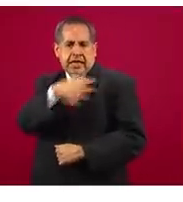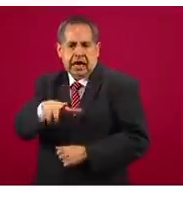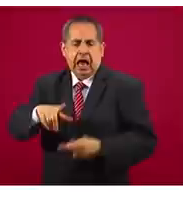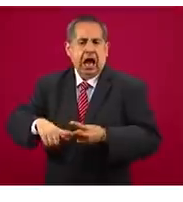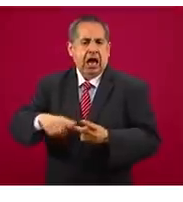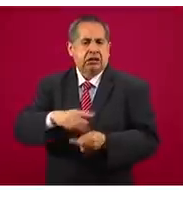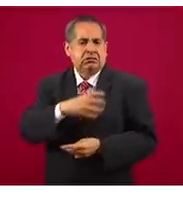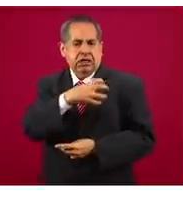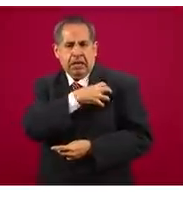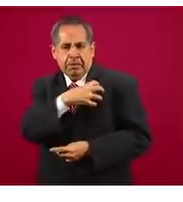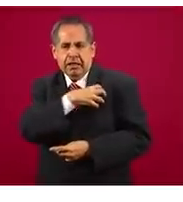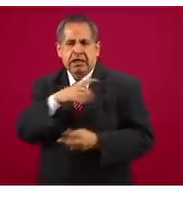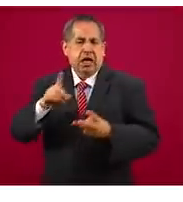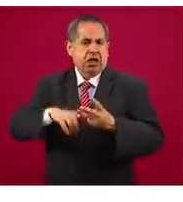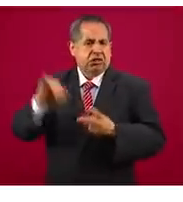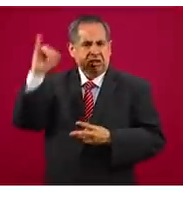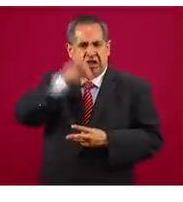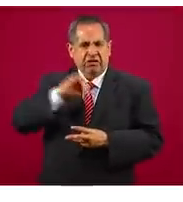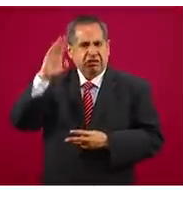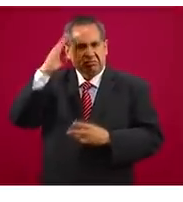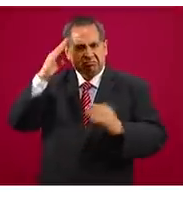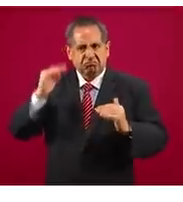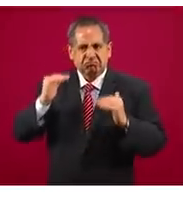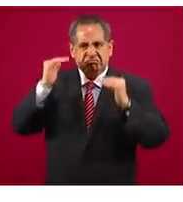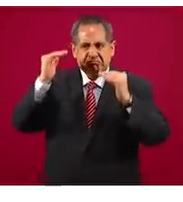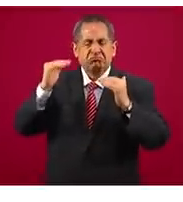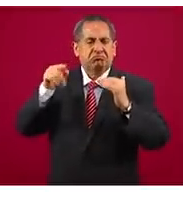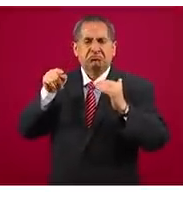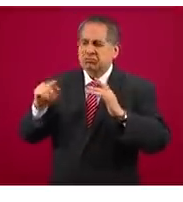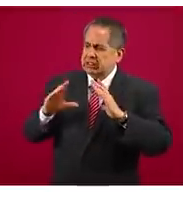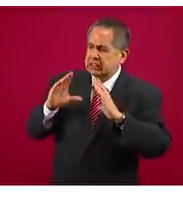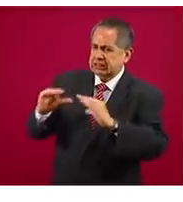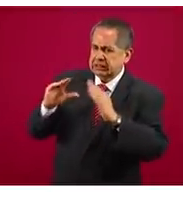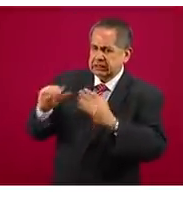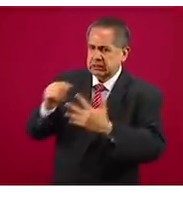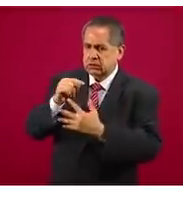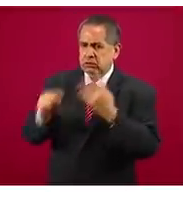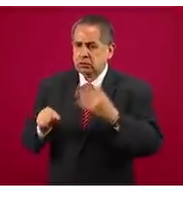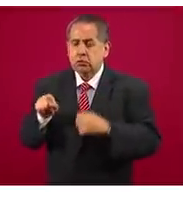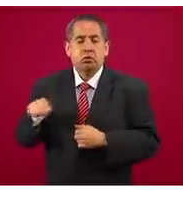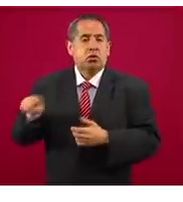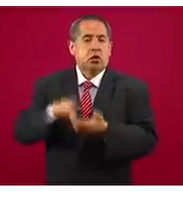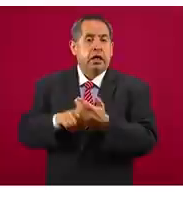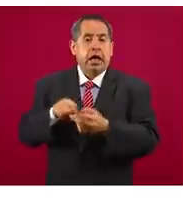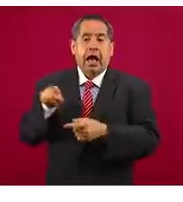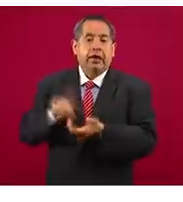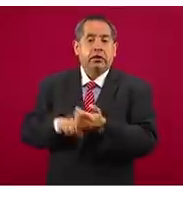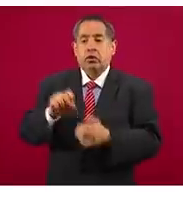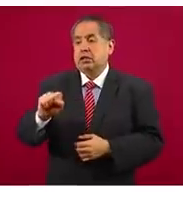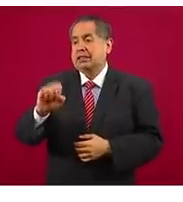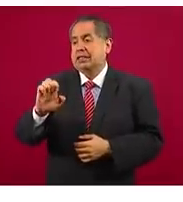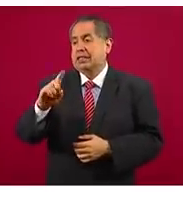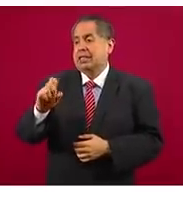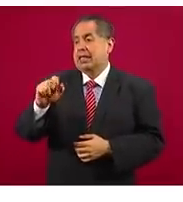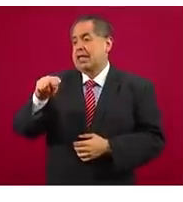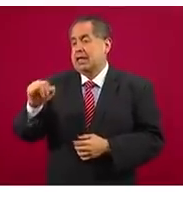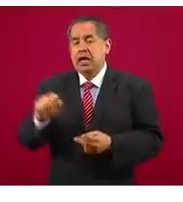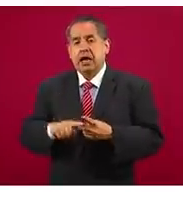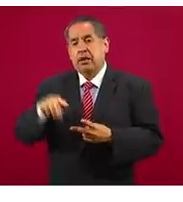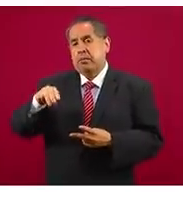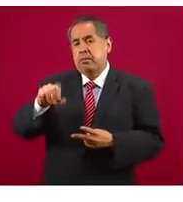capitanes o jefes, que obviamente es el personal que viene de Sedena y de Marina, para